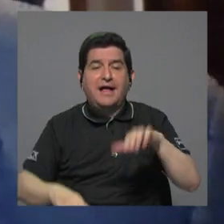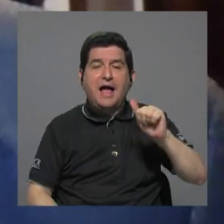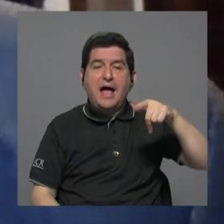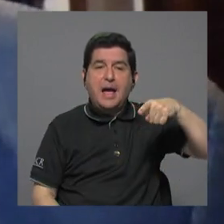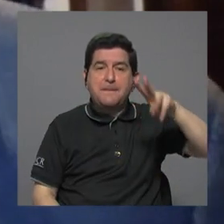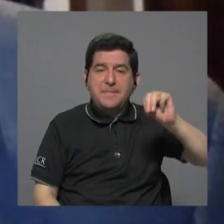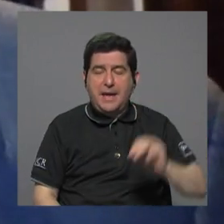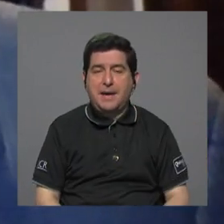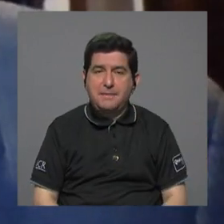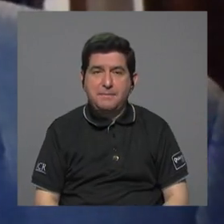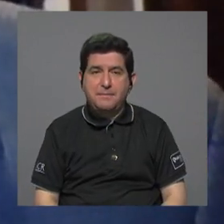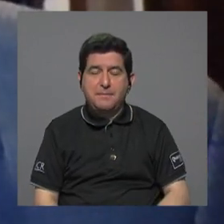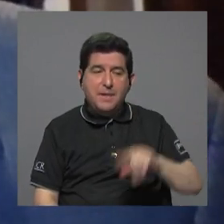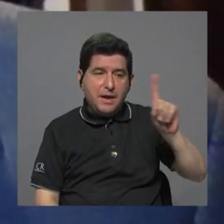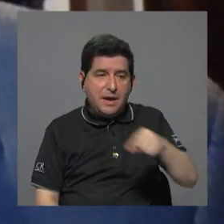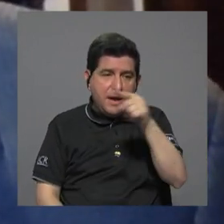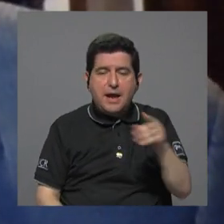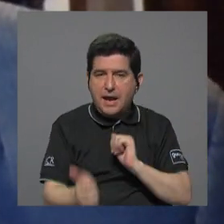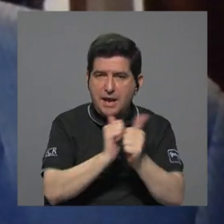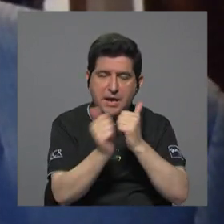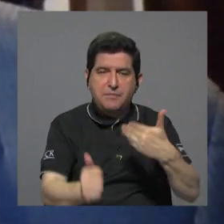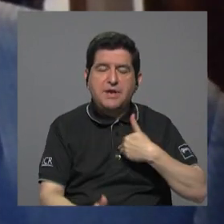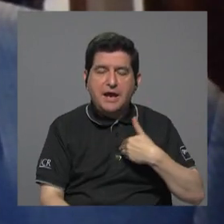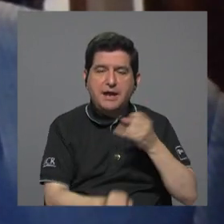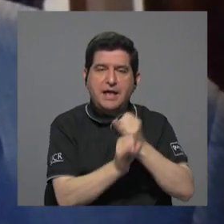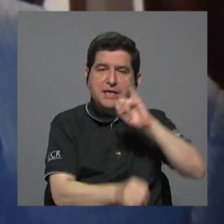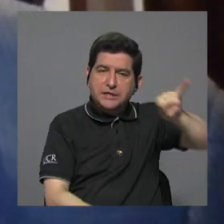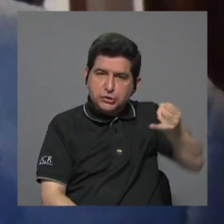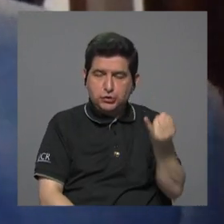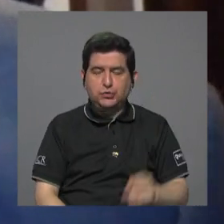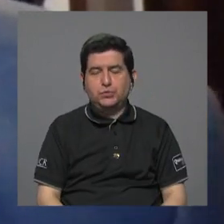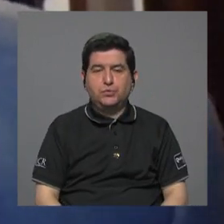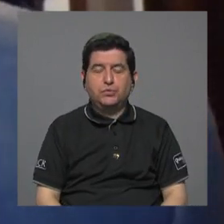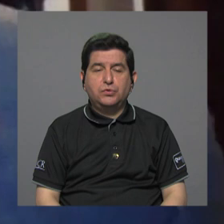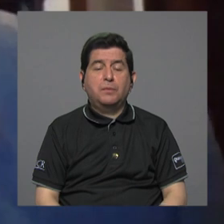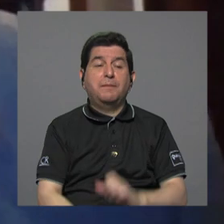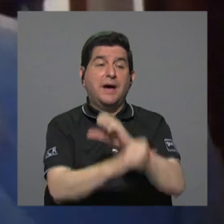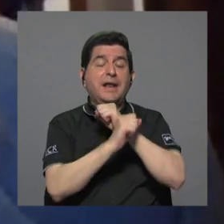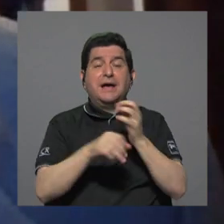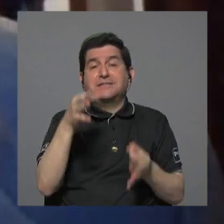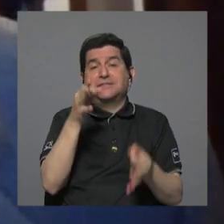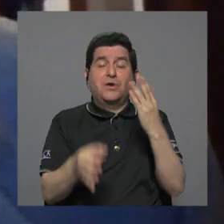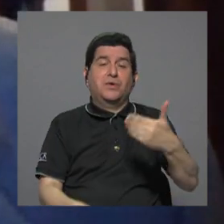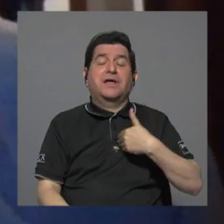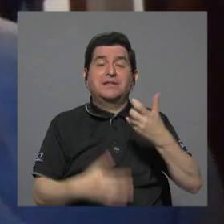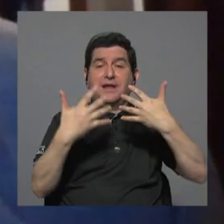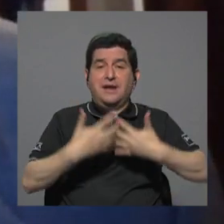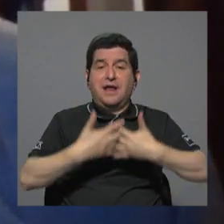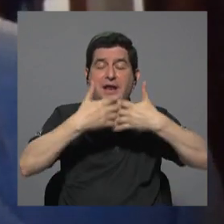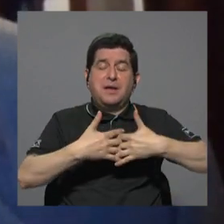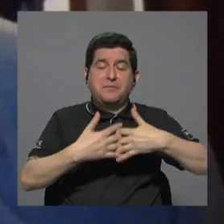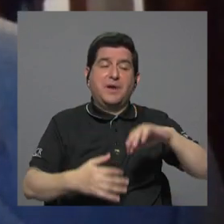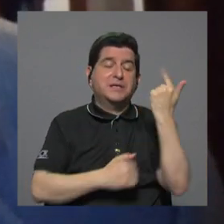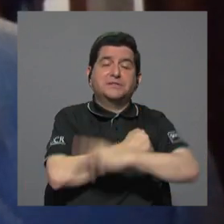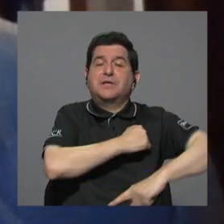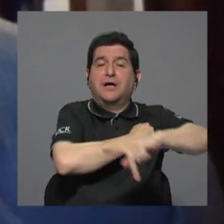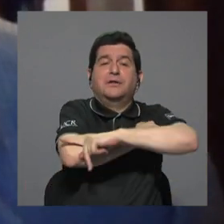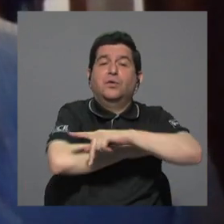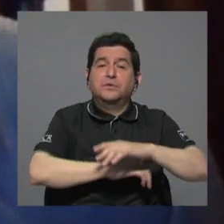quitándole la competitividad que tenía Javdeba para darle la seguridad jurídica a una empresa transnacional